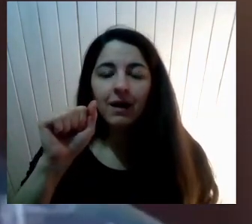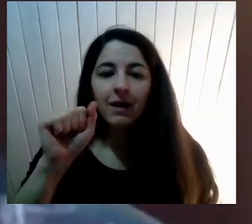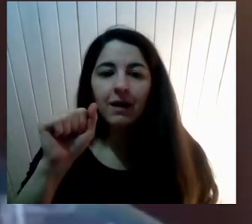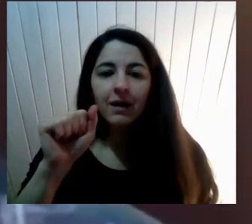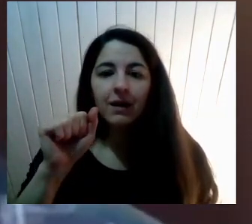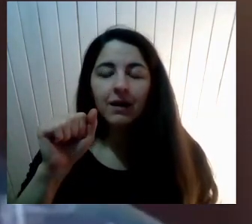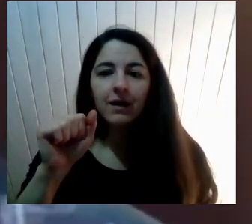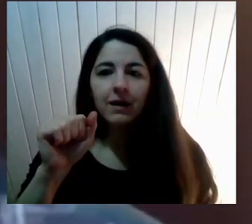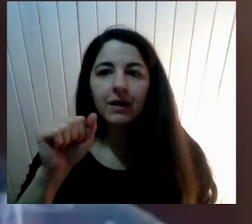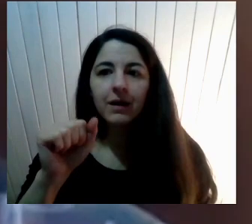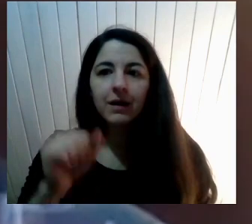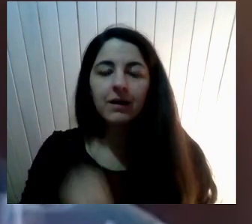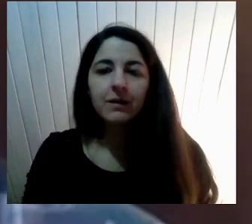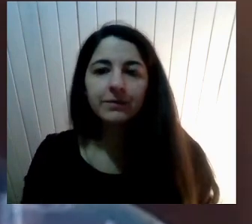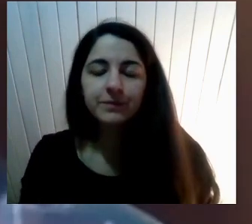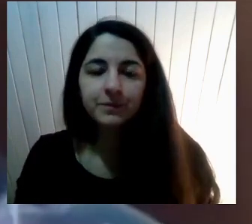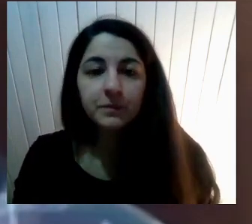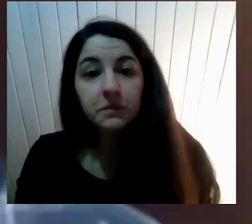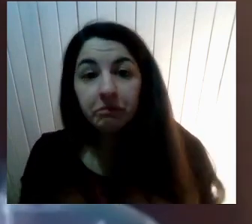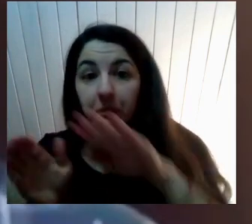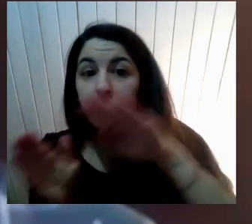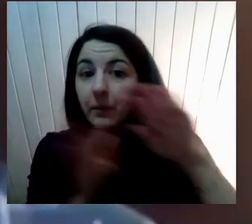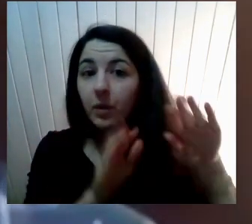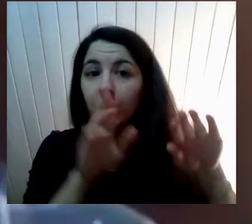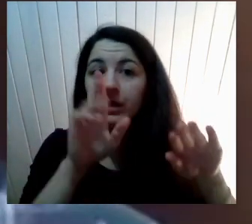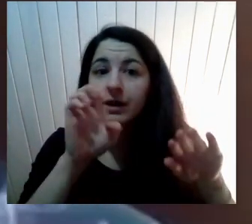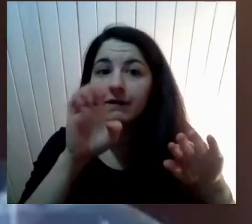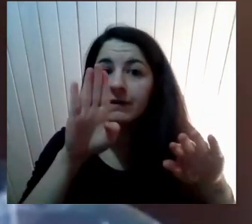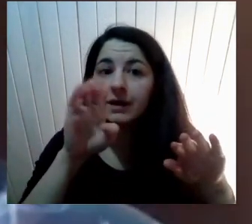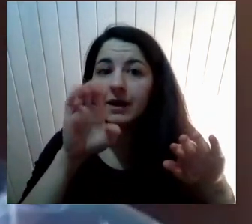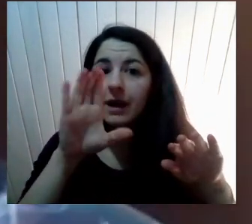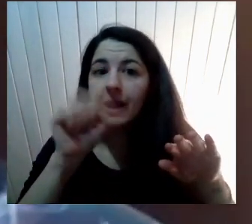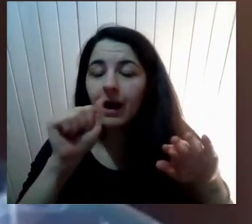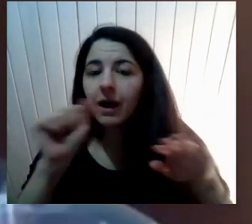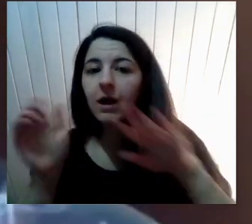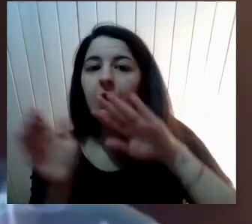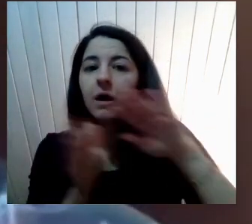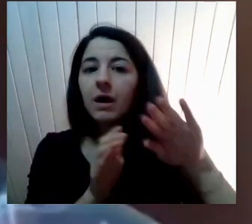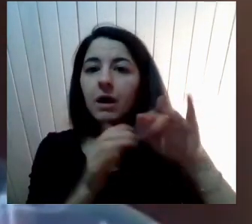Bueno Mientras Mientras Se une Rebeca Bárbara Udiles ¿Sí está?